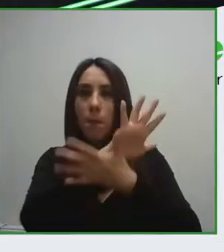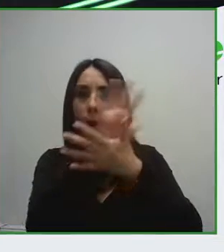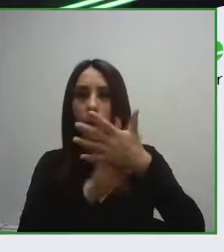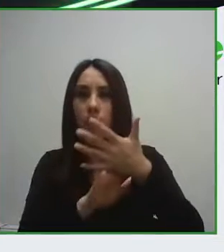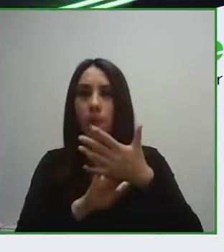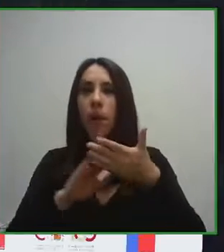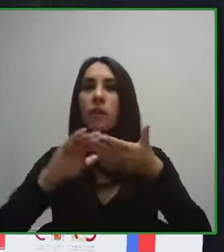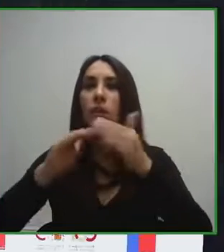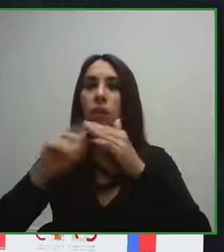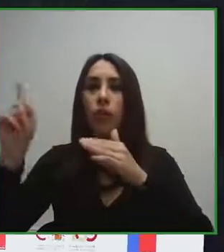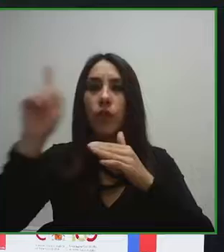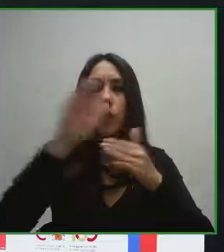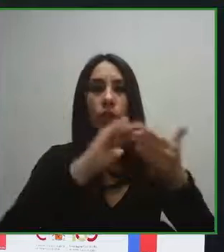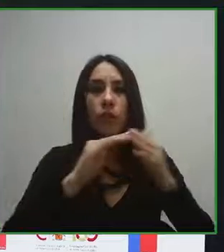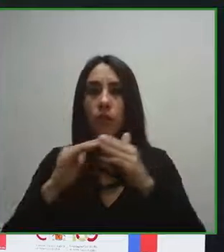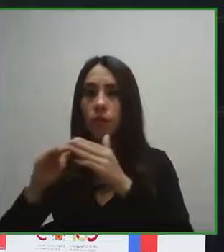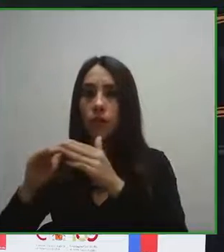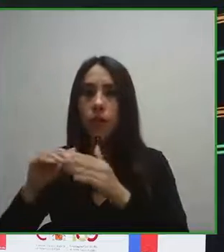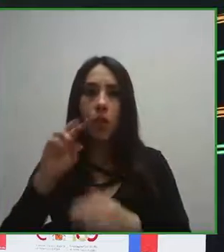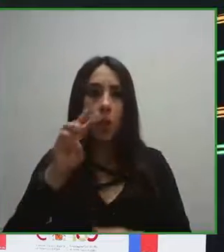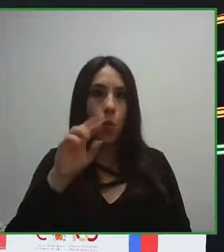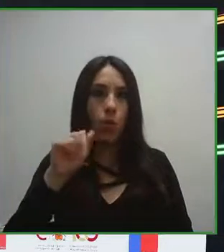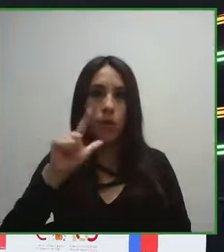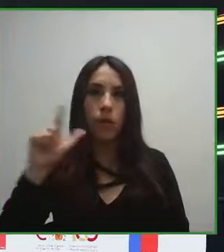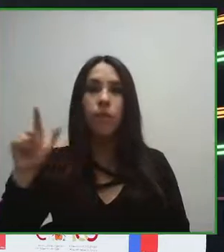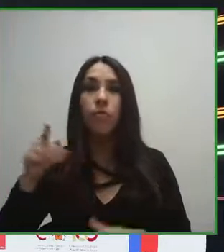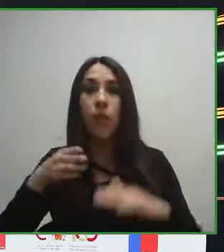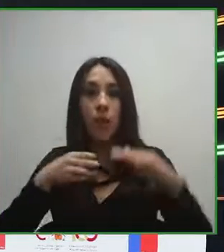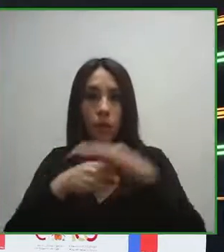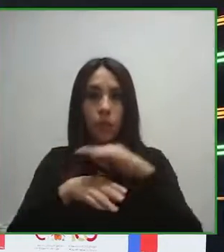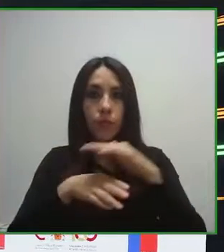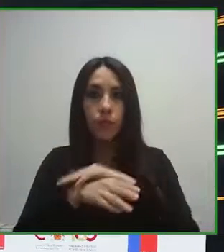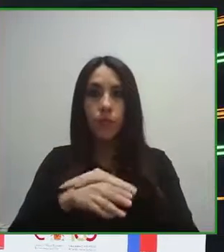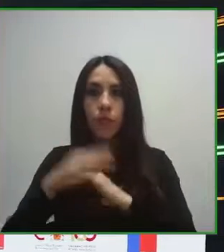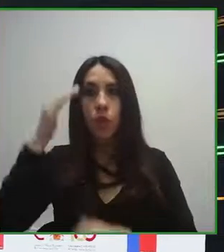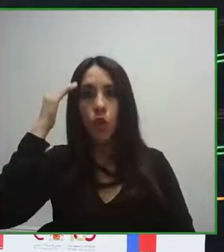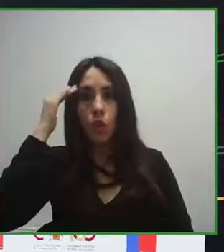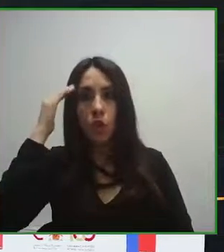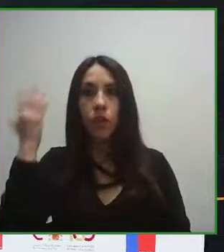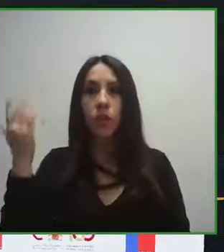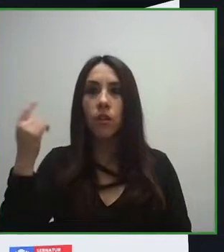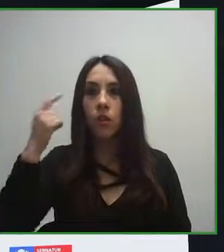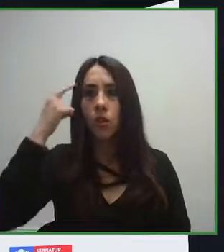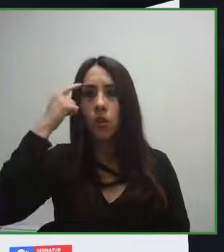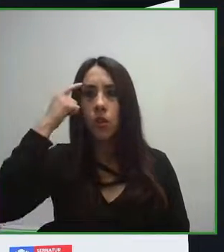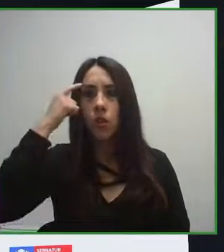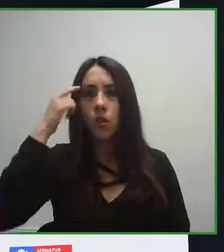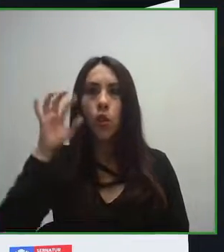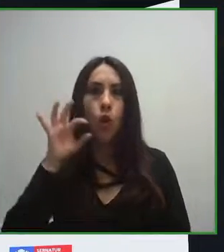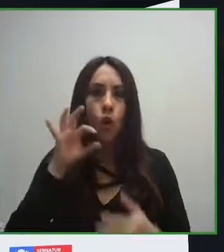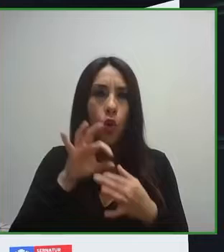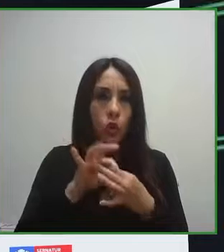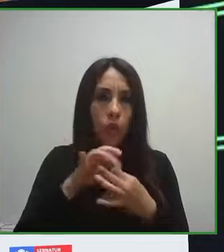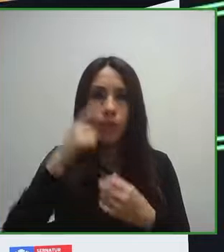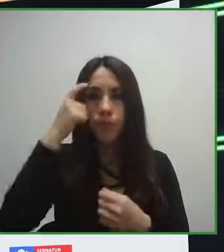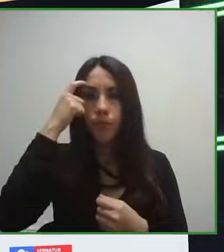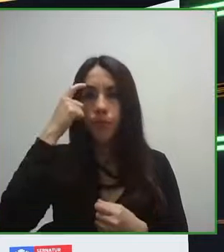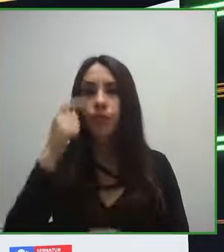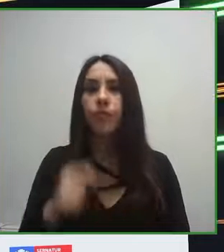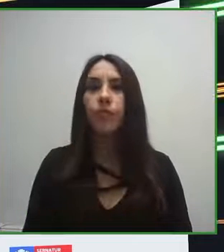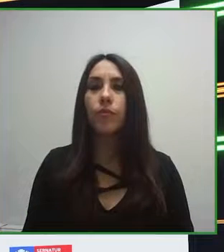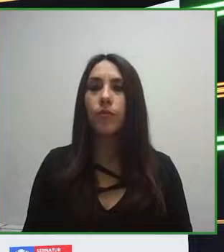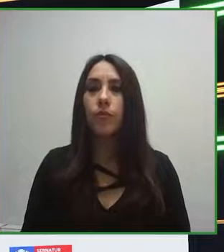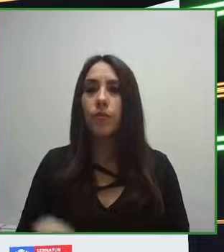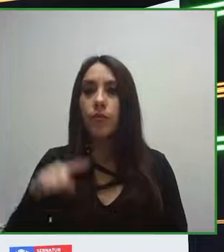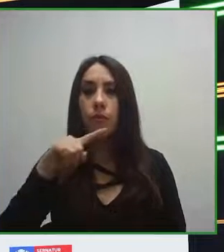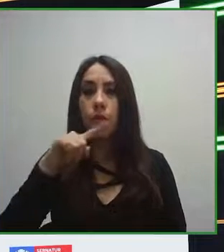Nos acompañarán también Josefino Ocampo de la Universidad de Tucumán en Argentina, que ha creado programas y cursos